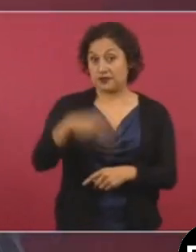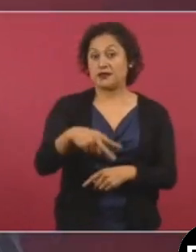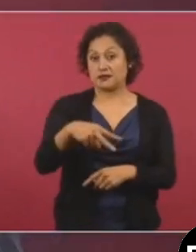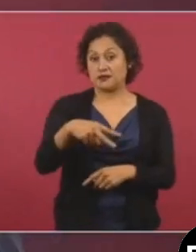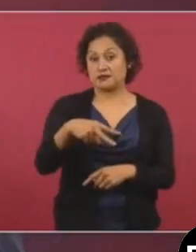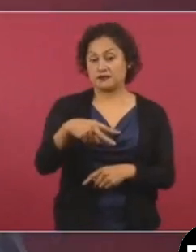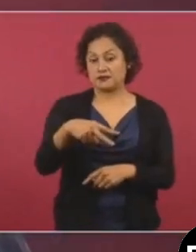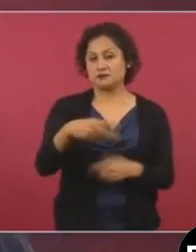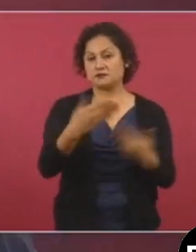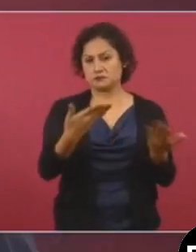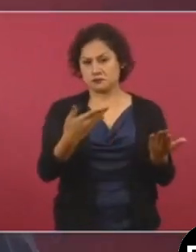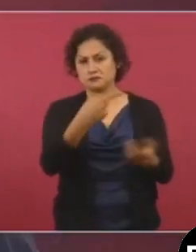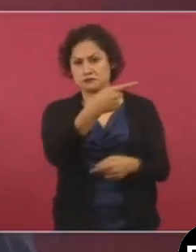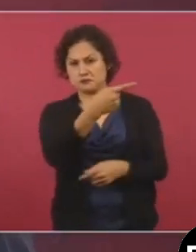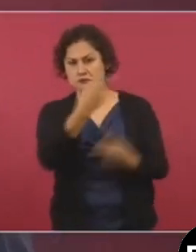hispanos,